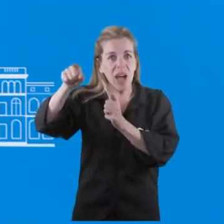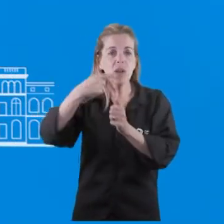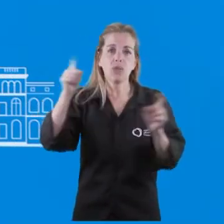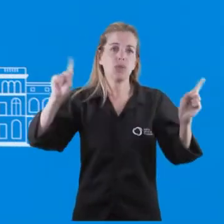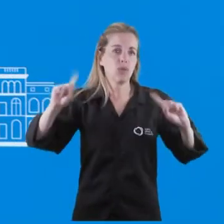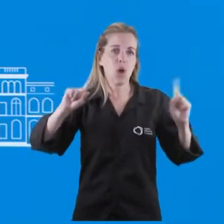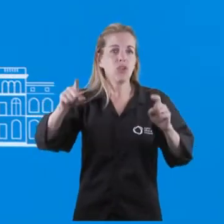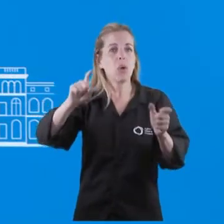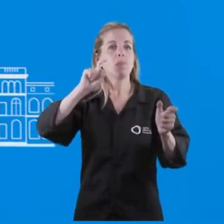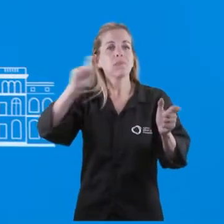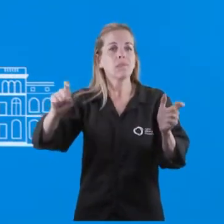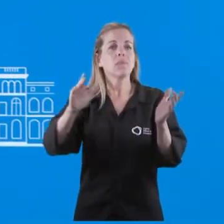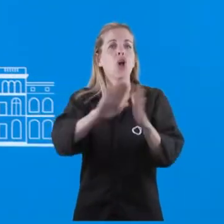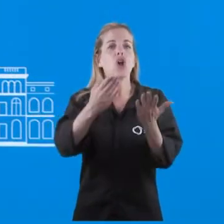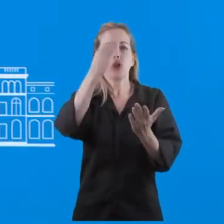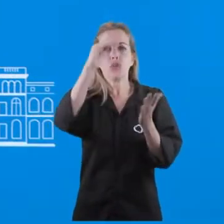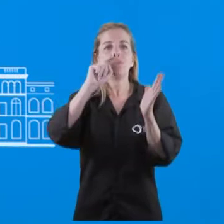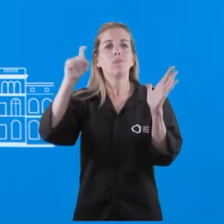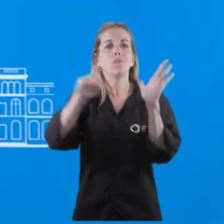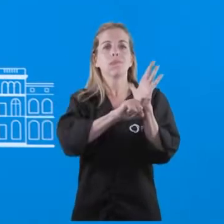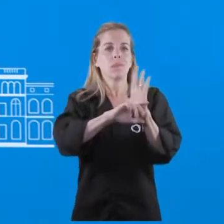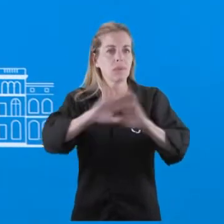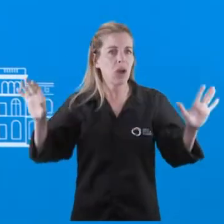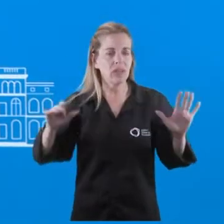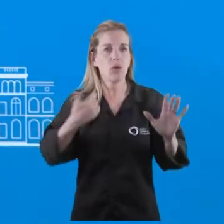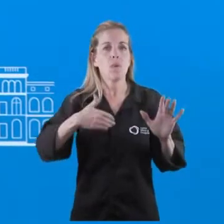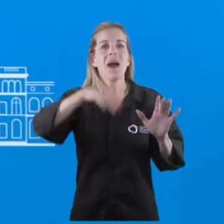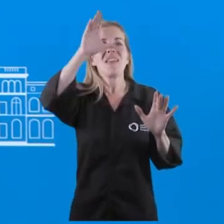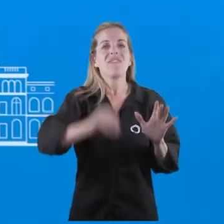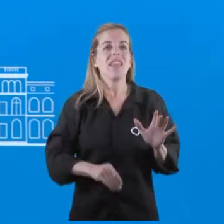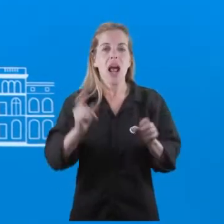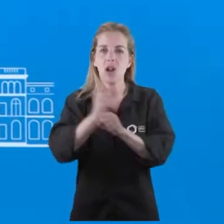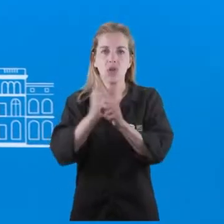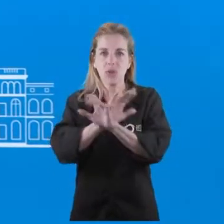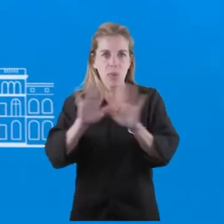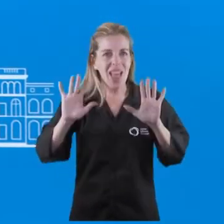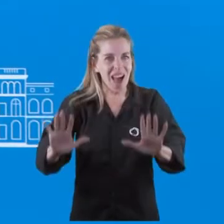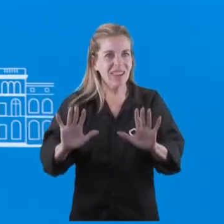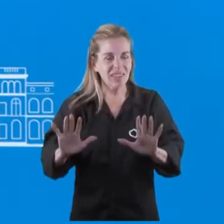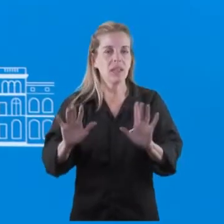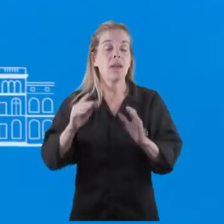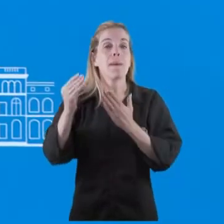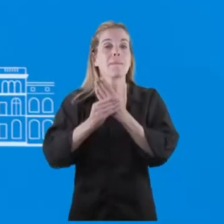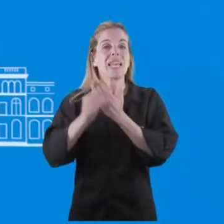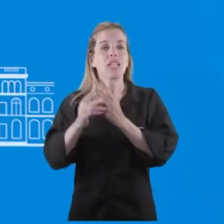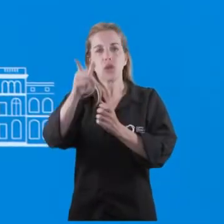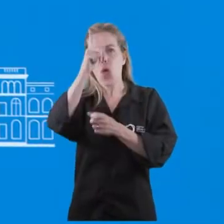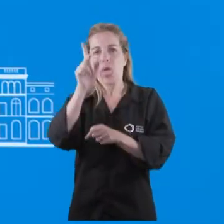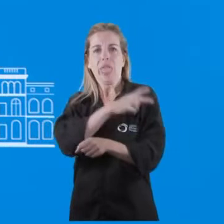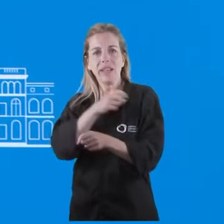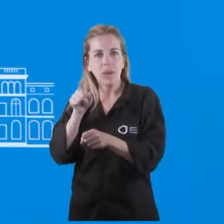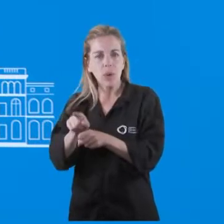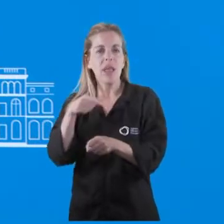anticonstitucional en un país federal y no hay ninguna posibilidad de que eso suceda. El ministro de Seguridad está conversando